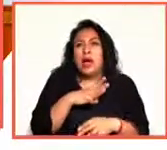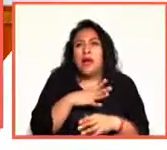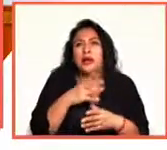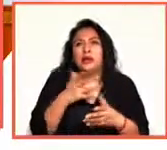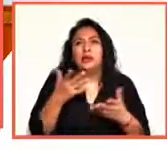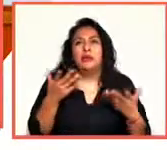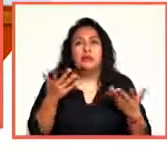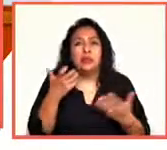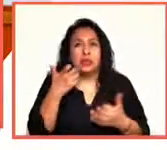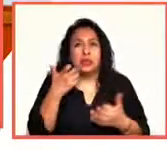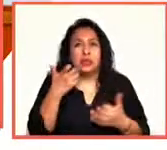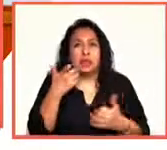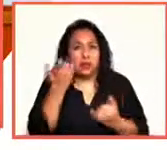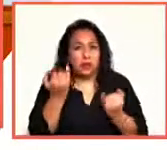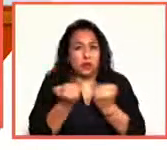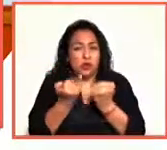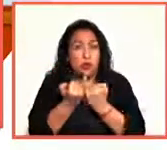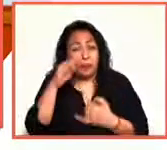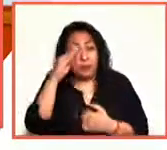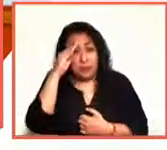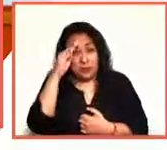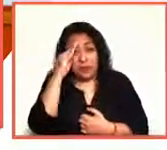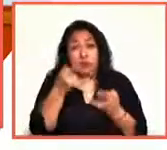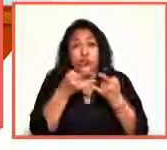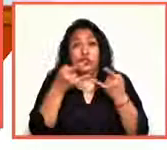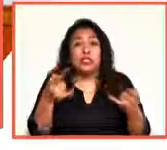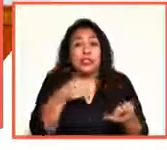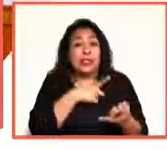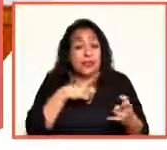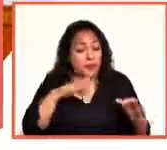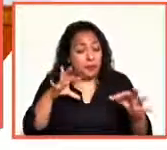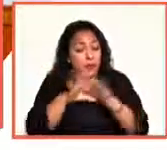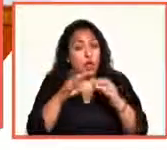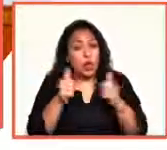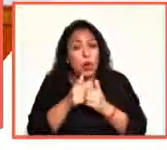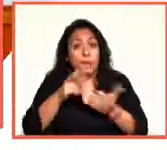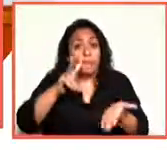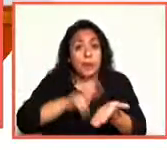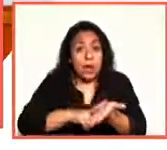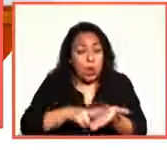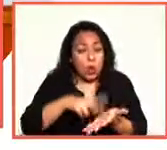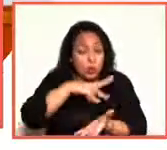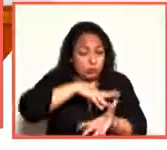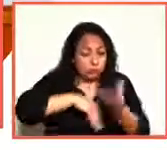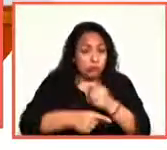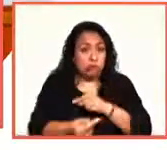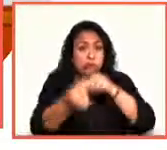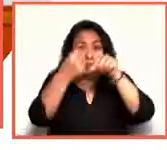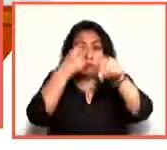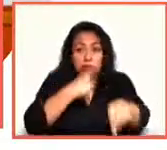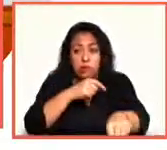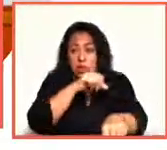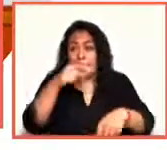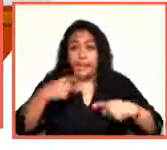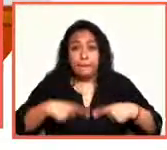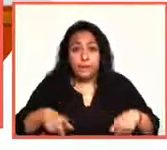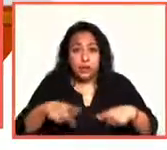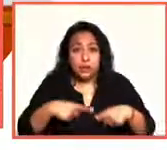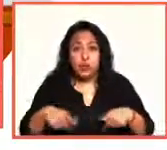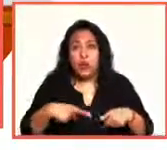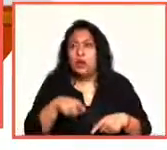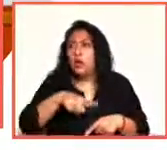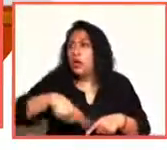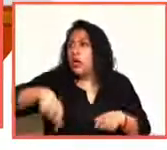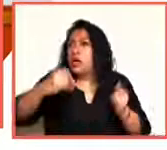Creemos también mucho en que las historias tienen que ver mucho con los valores, con la empatía con la gente, ¿no? Es decir, con algo que yo les paso, lo sucede